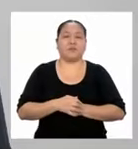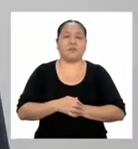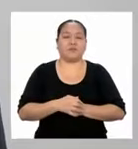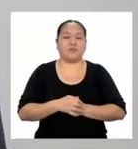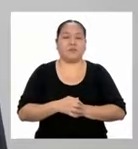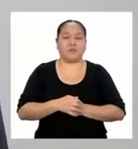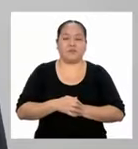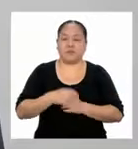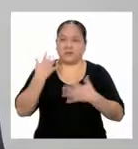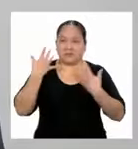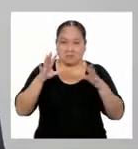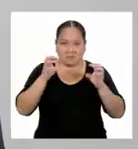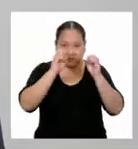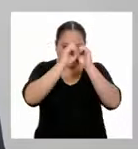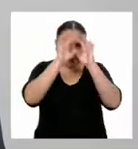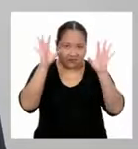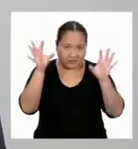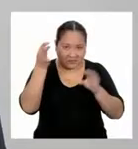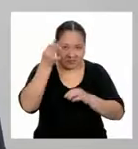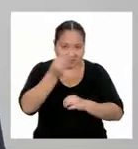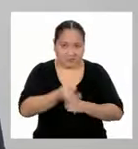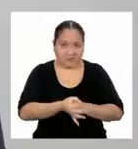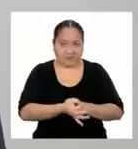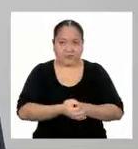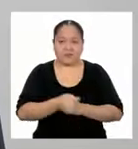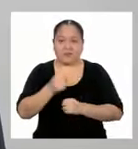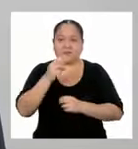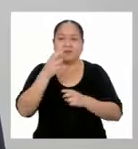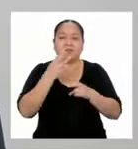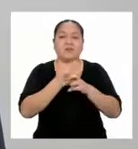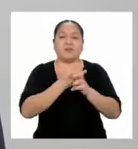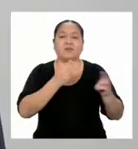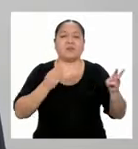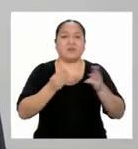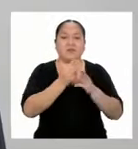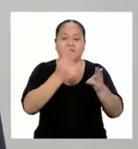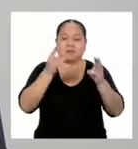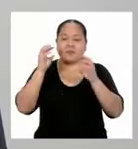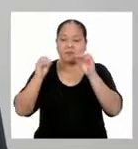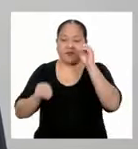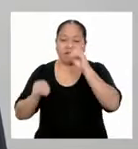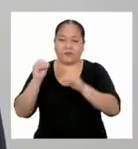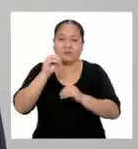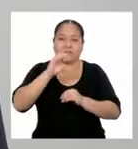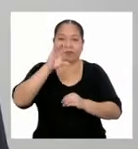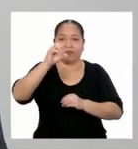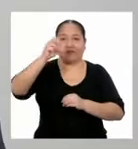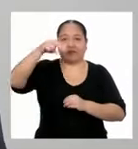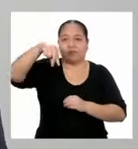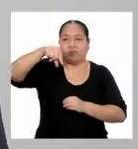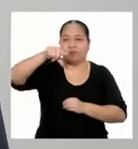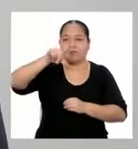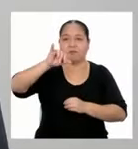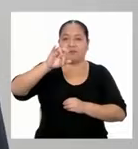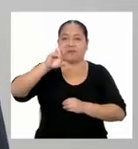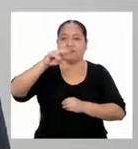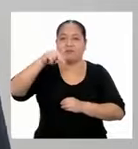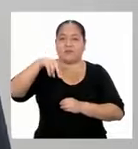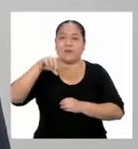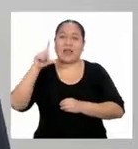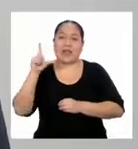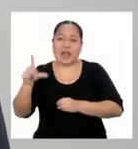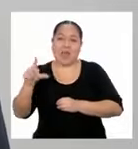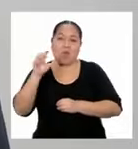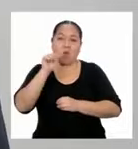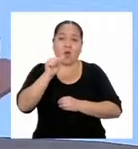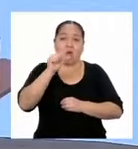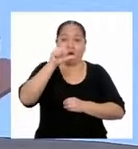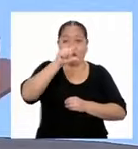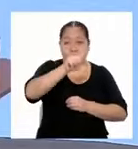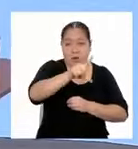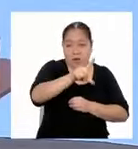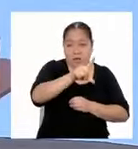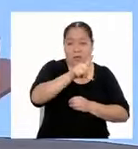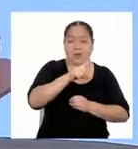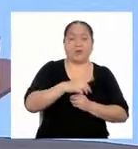Ha quedado clarísimo la manera en la que aplicaste el criterio de congruencia. Lado-ángulo-lado.